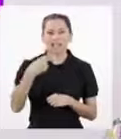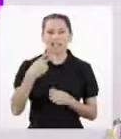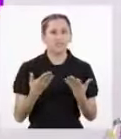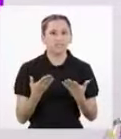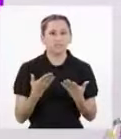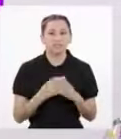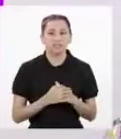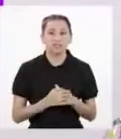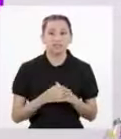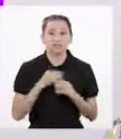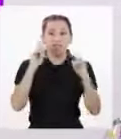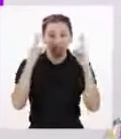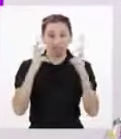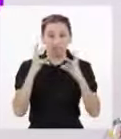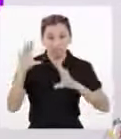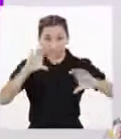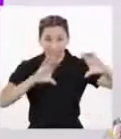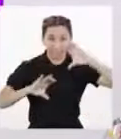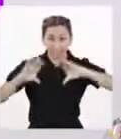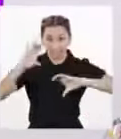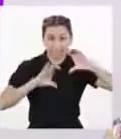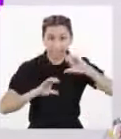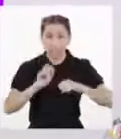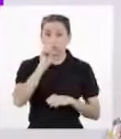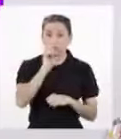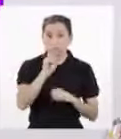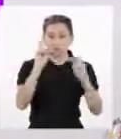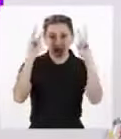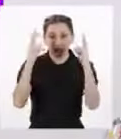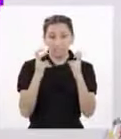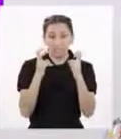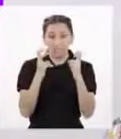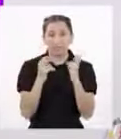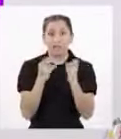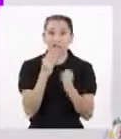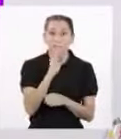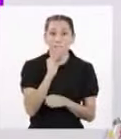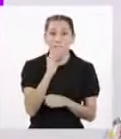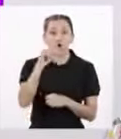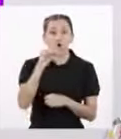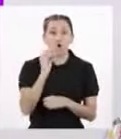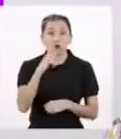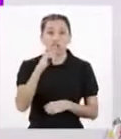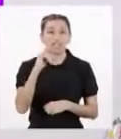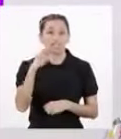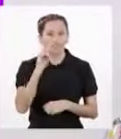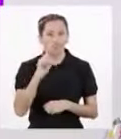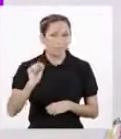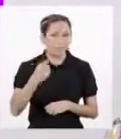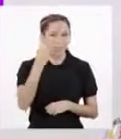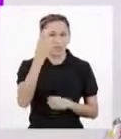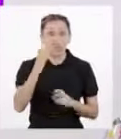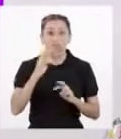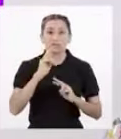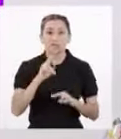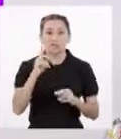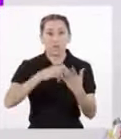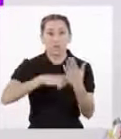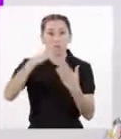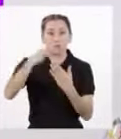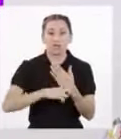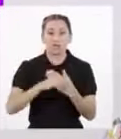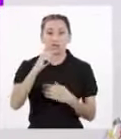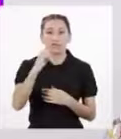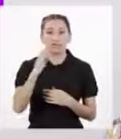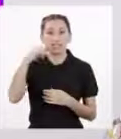Desde el punto de vista científico Todos aspectos biológicos relacionados al conocimiento De los primeros resultados del proyecto